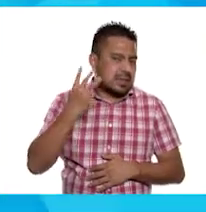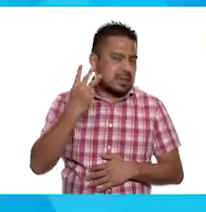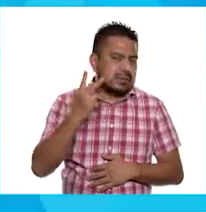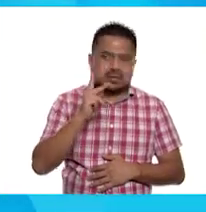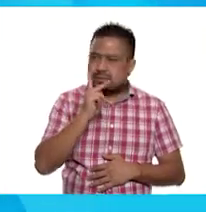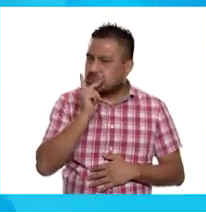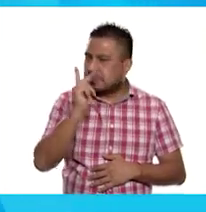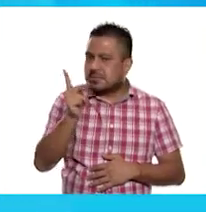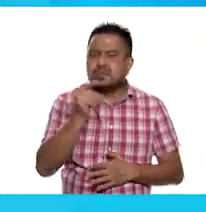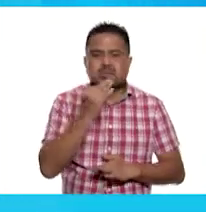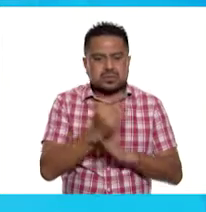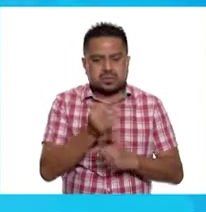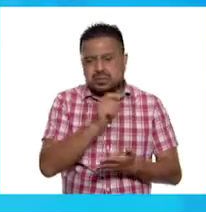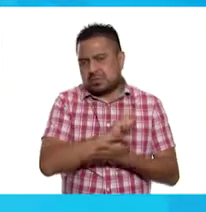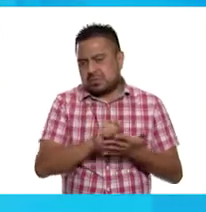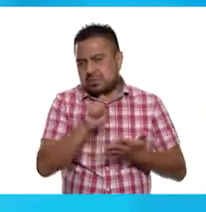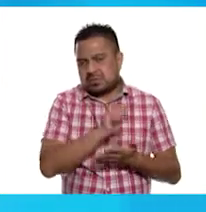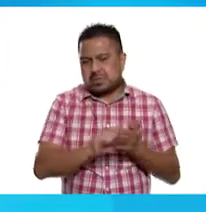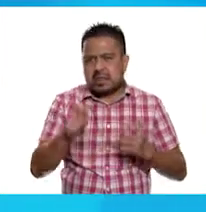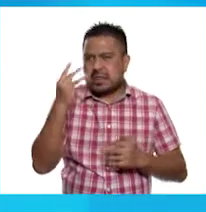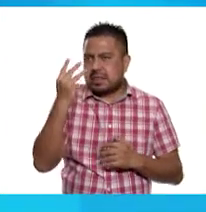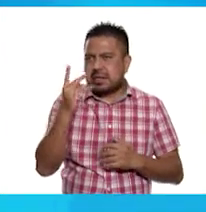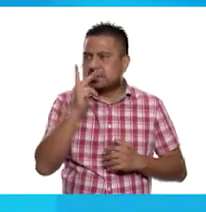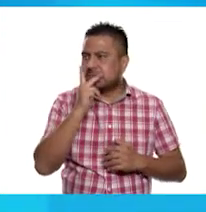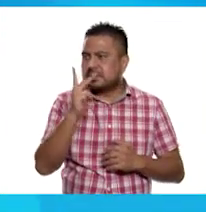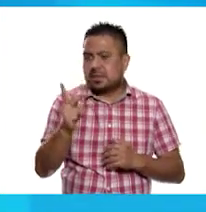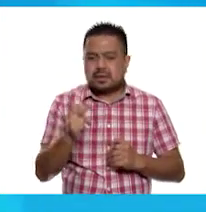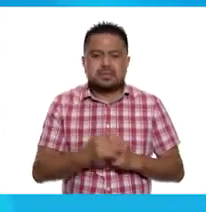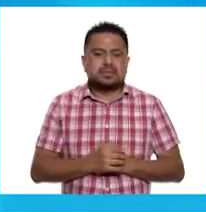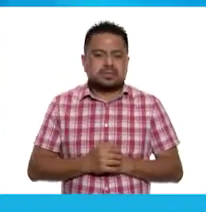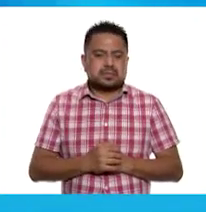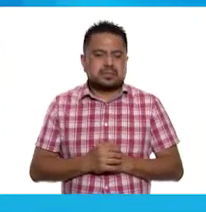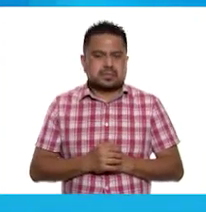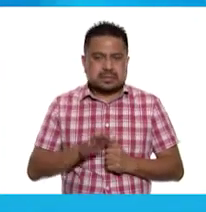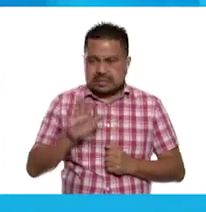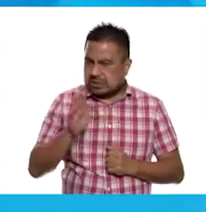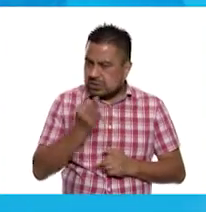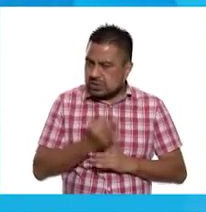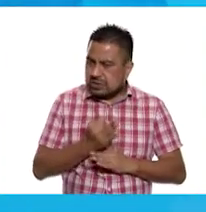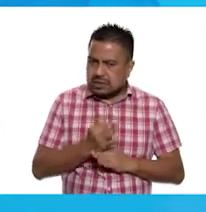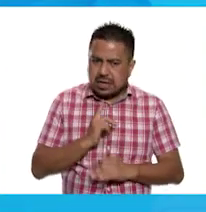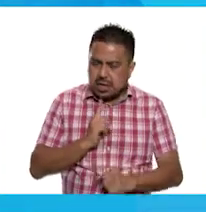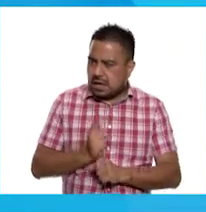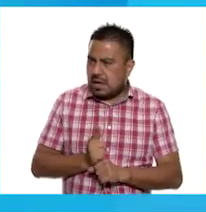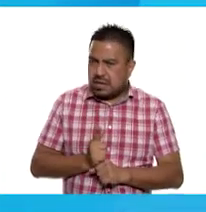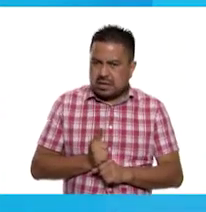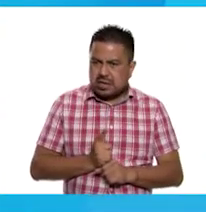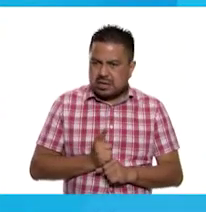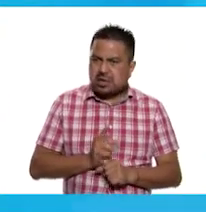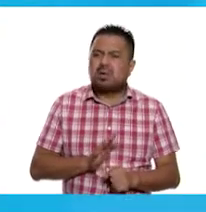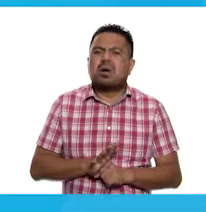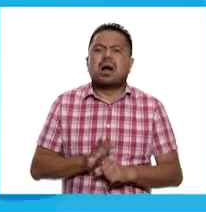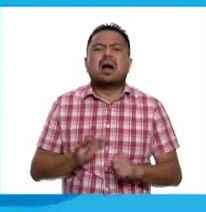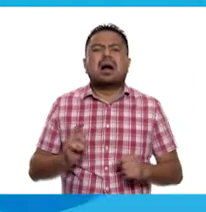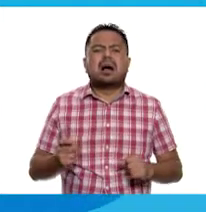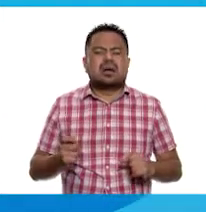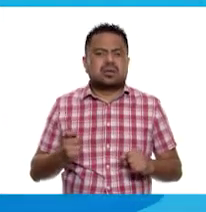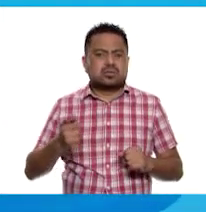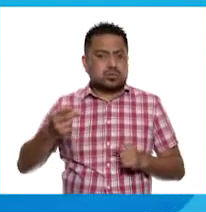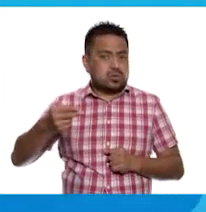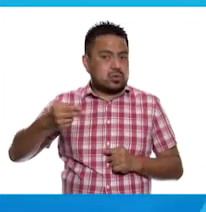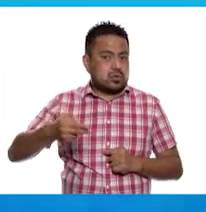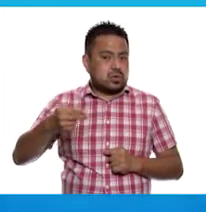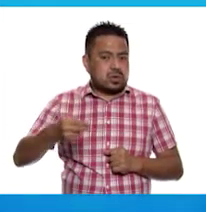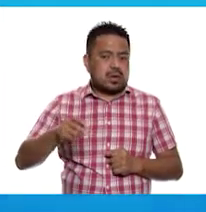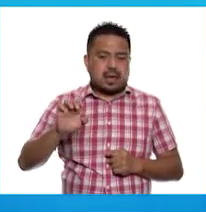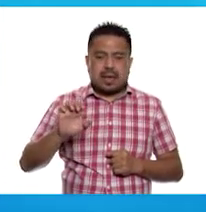palabras. Y anotamos ahí tres. Muy bien. ¿Sabes que acabo de detectar, maestra Gaby? Sí. Que el nombre